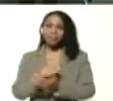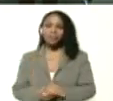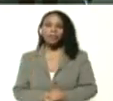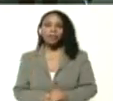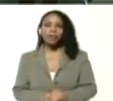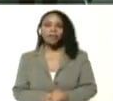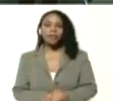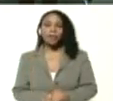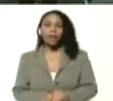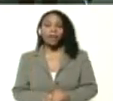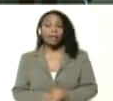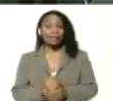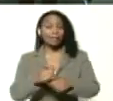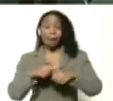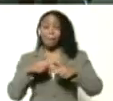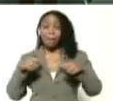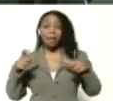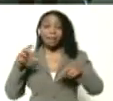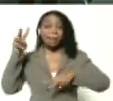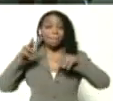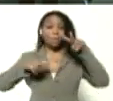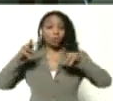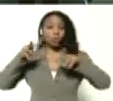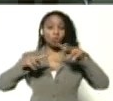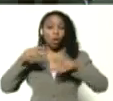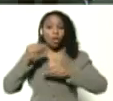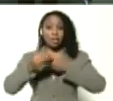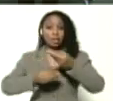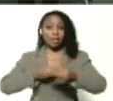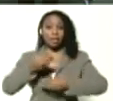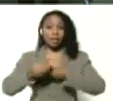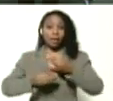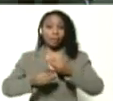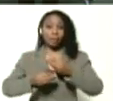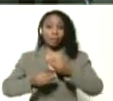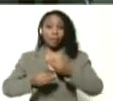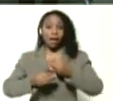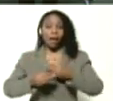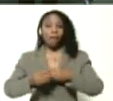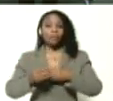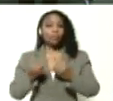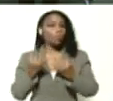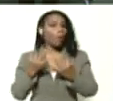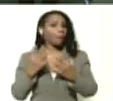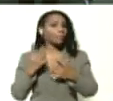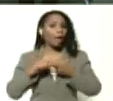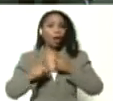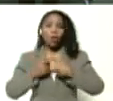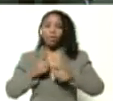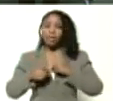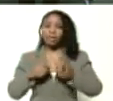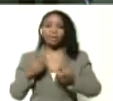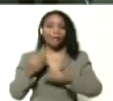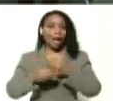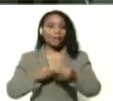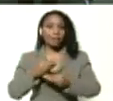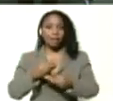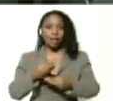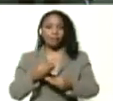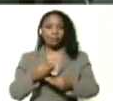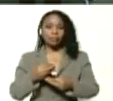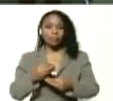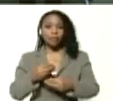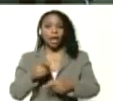tremenda exposición has hecho cuántas cosas se hacen al frenazaré es contigo al frenazaré